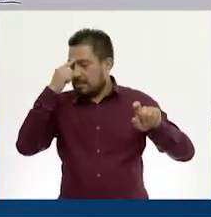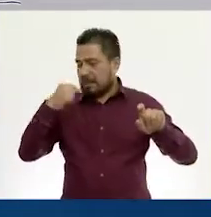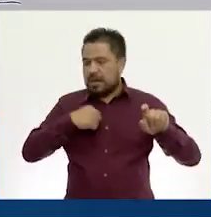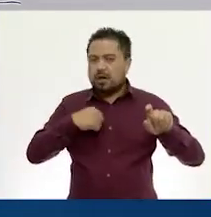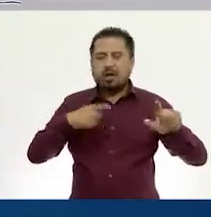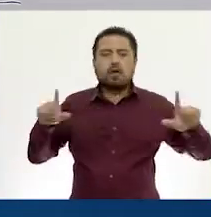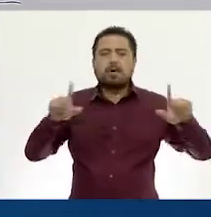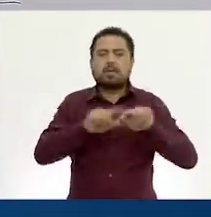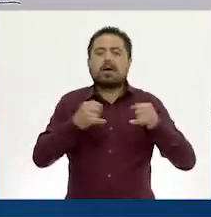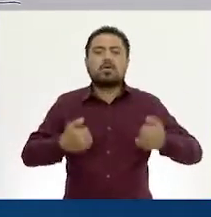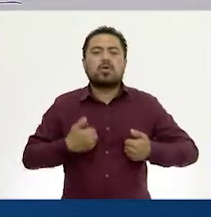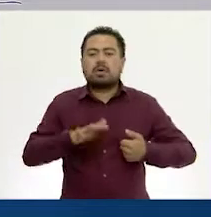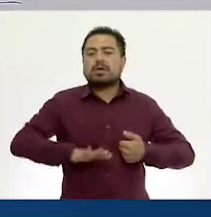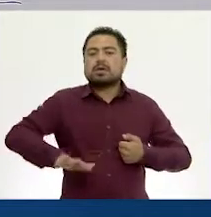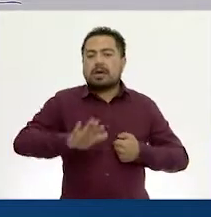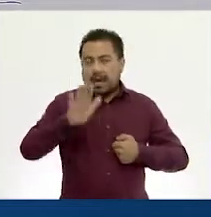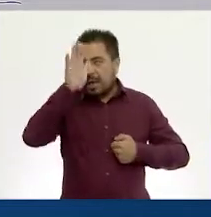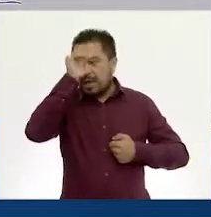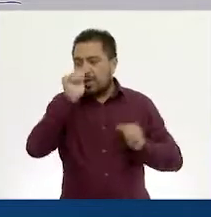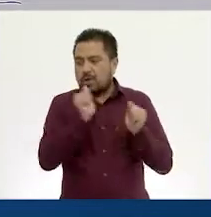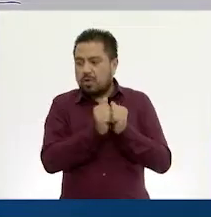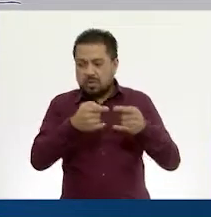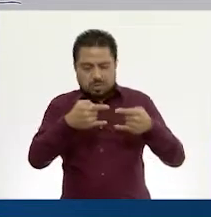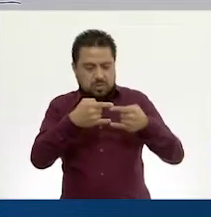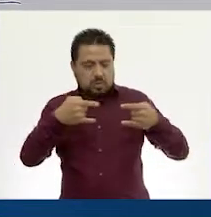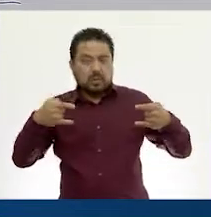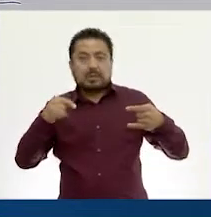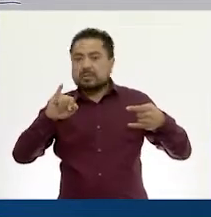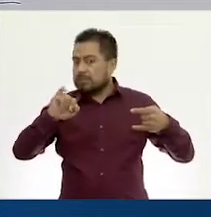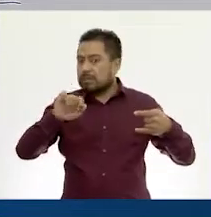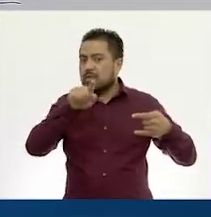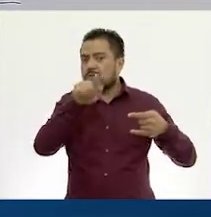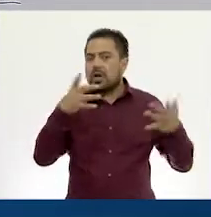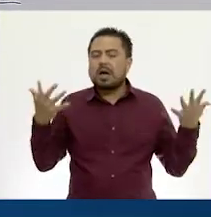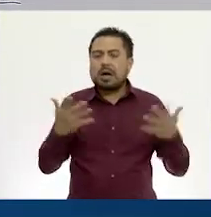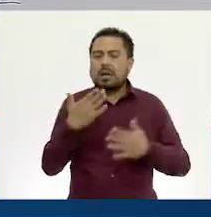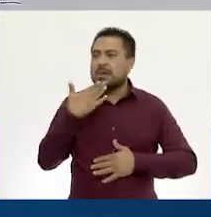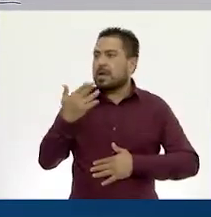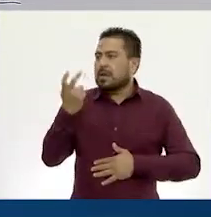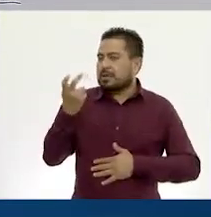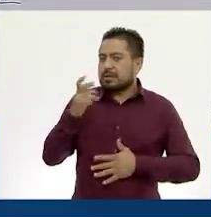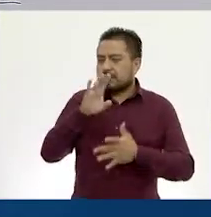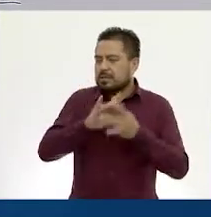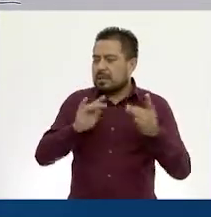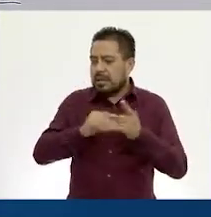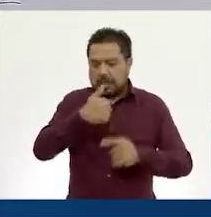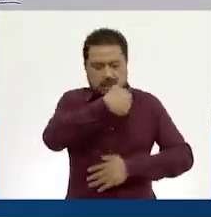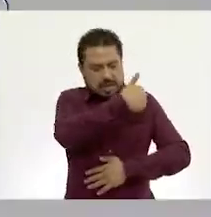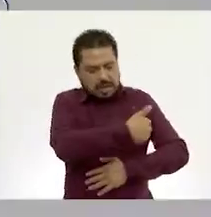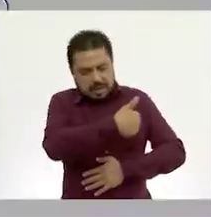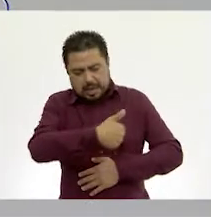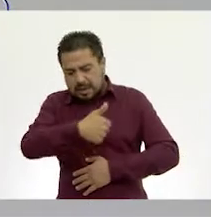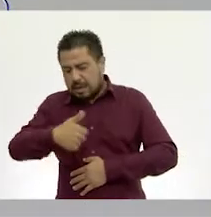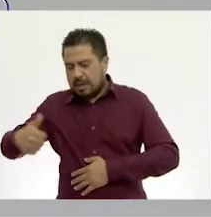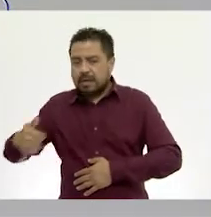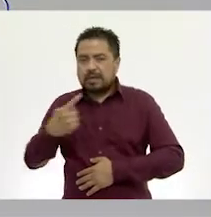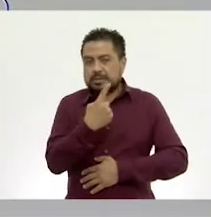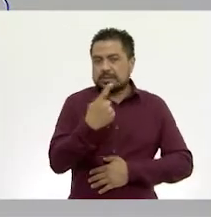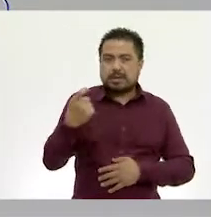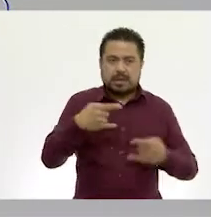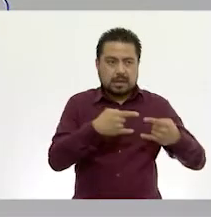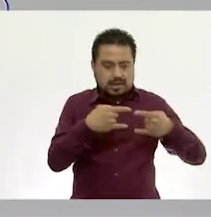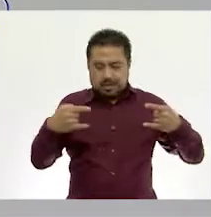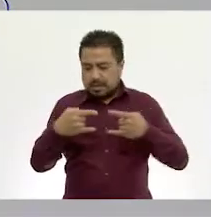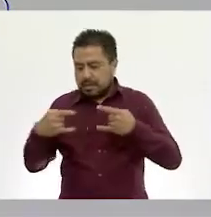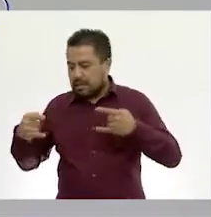como para que los chicos estuvieran recordando lo de los billetes. Sí. Entonces, tú hiciste muy bien esa mención. De cada uno de esos 100 pesos eran